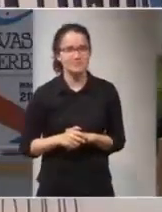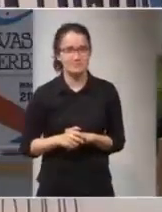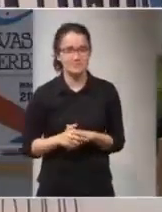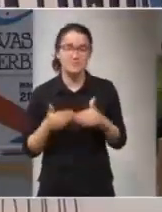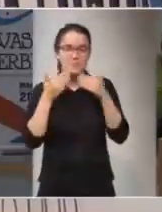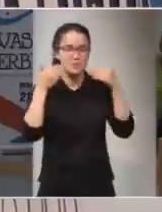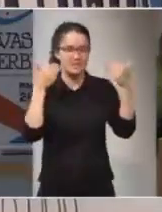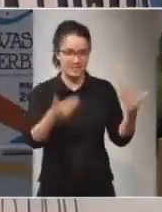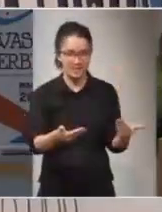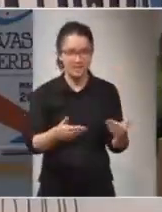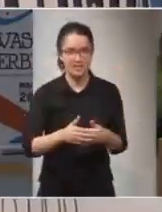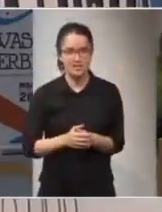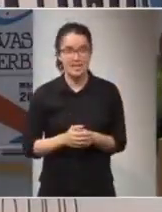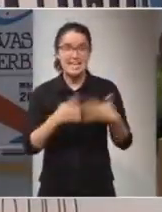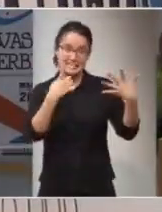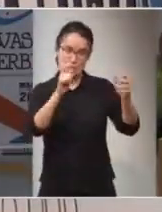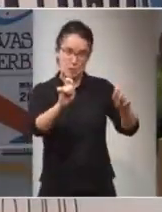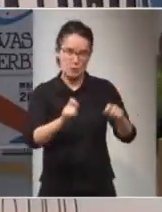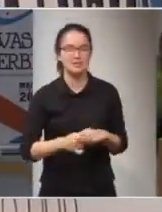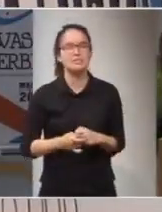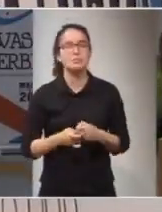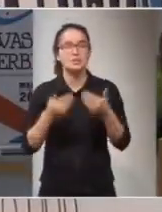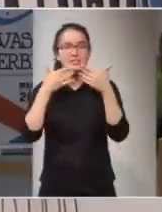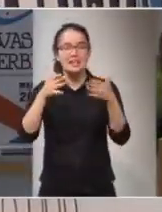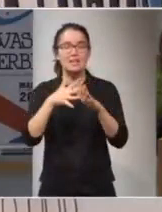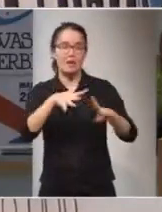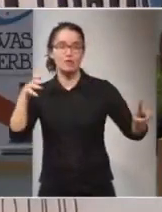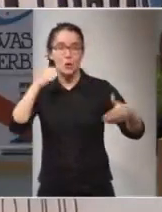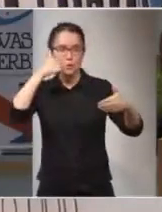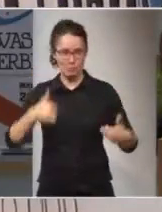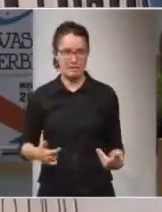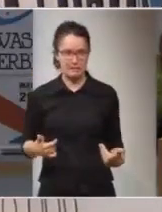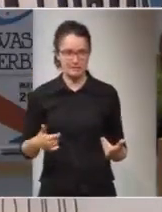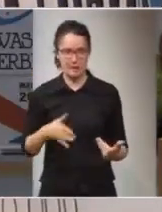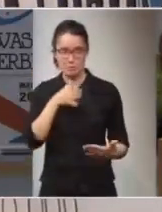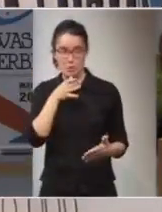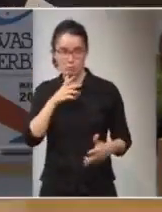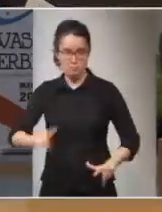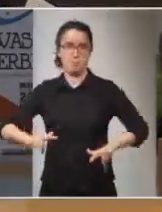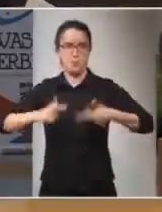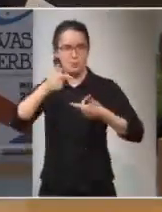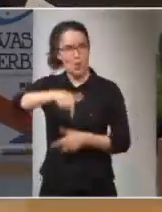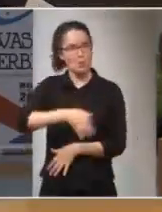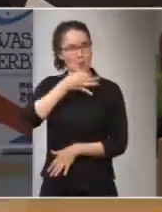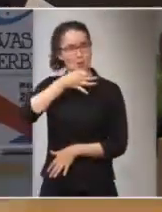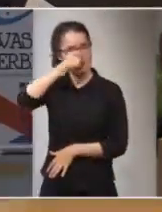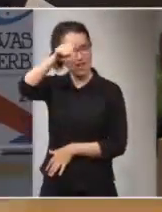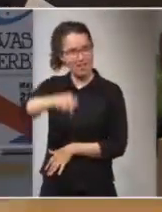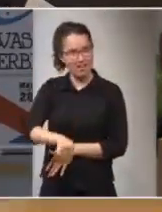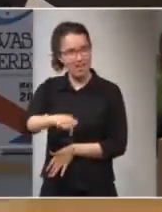muchas gracias al Foro Humanista por haberme permitido estar esta tarde aquí.